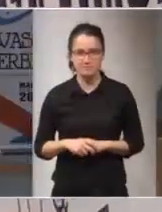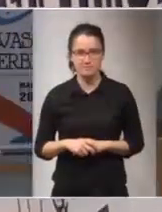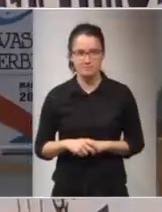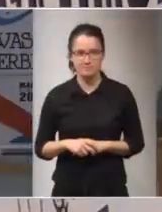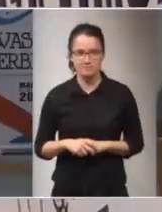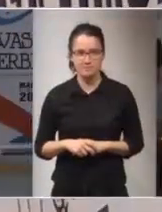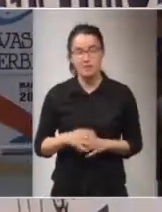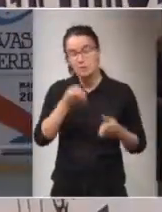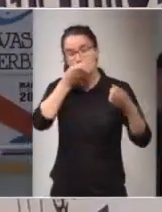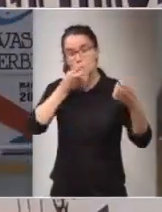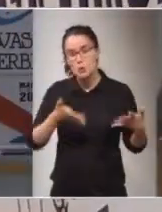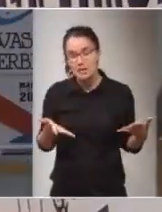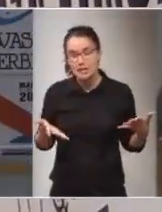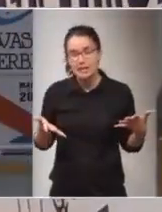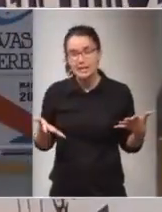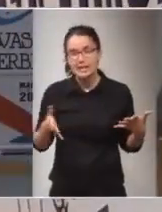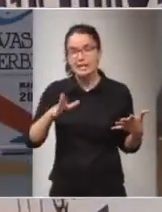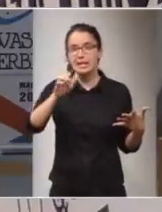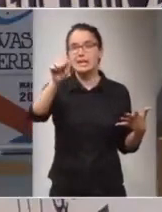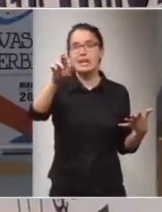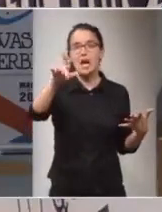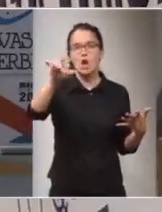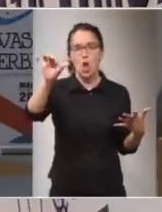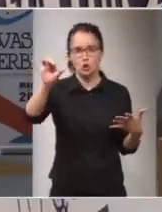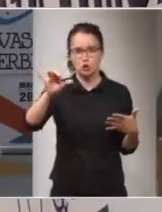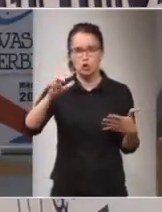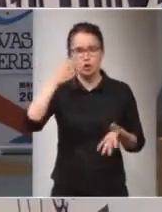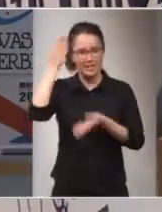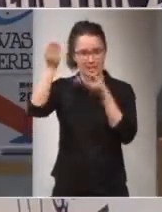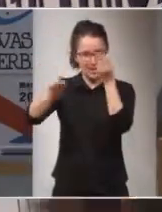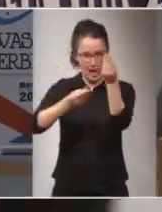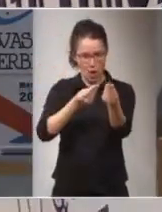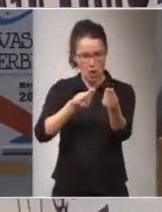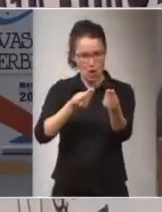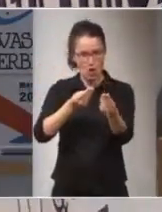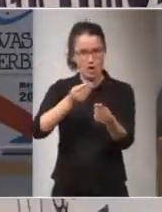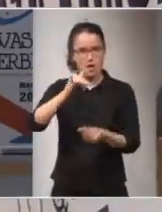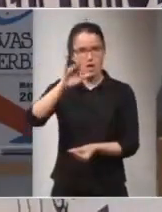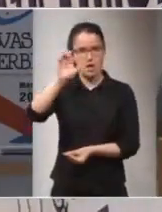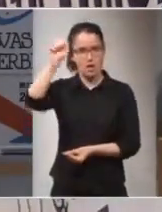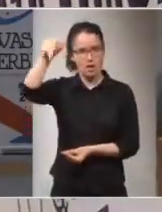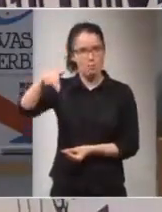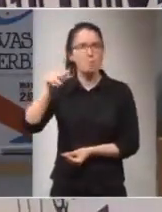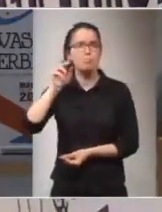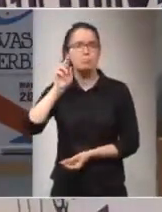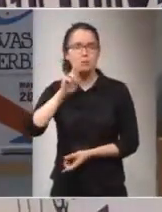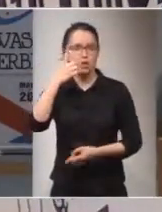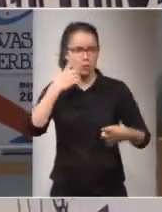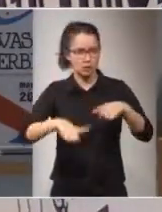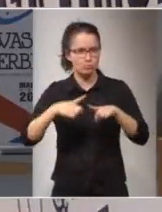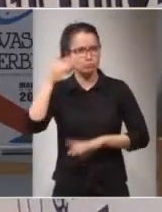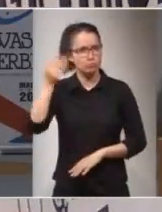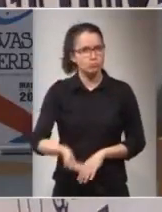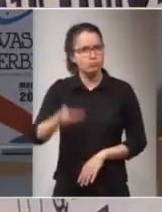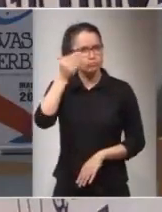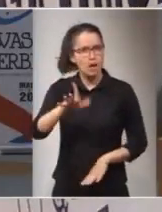muy bien y Carlos creo que en ICAN vemos algunos elementos muy importantes